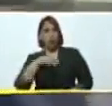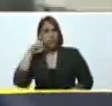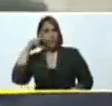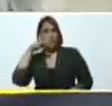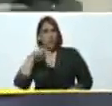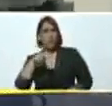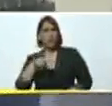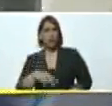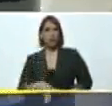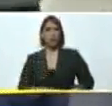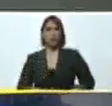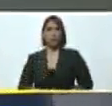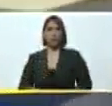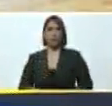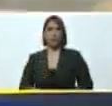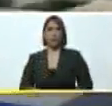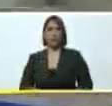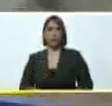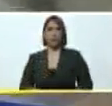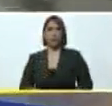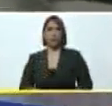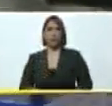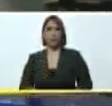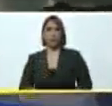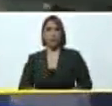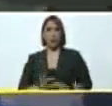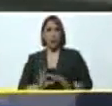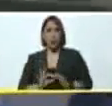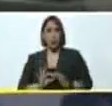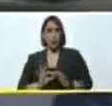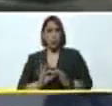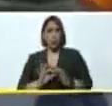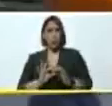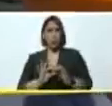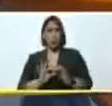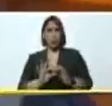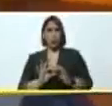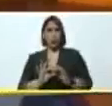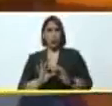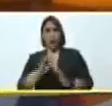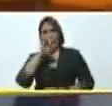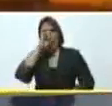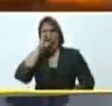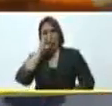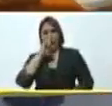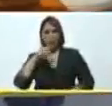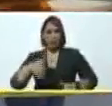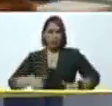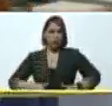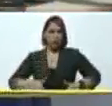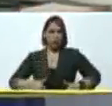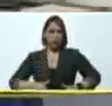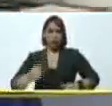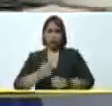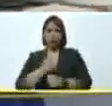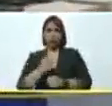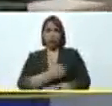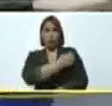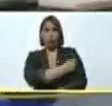lo que es la concreción de años de esfuerzo. El hospital